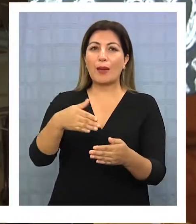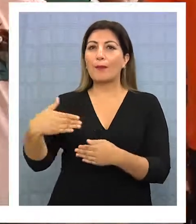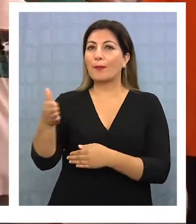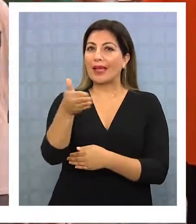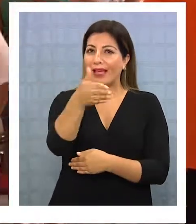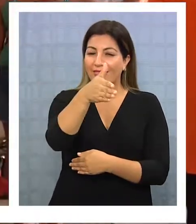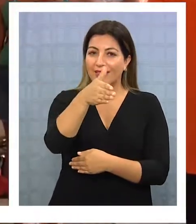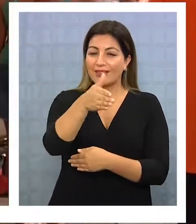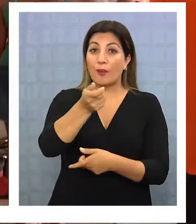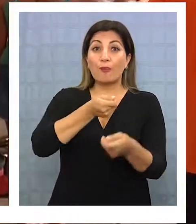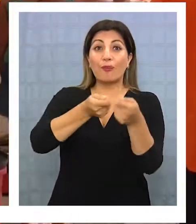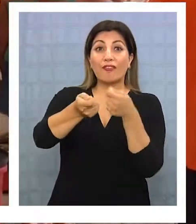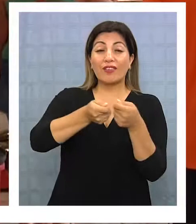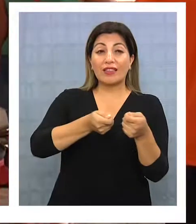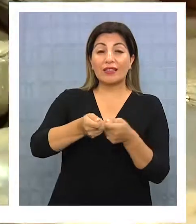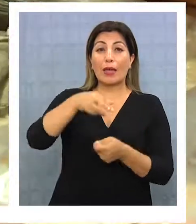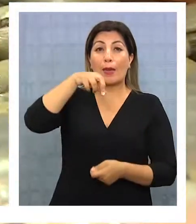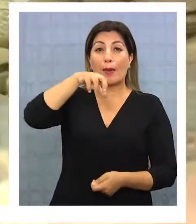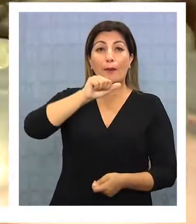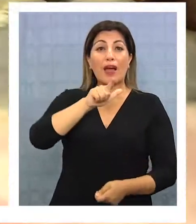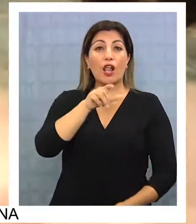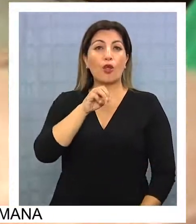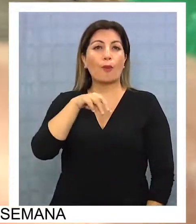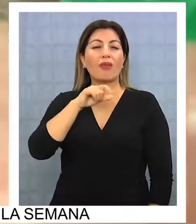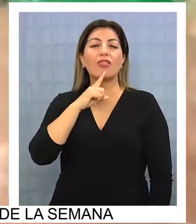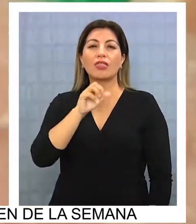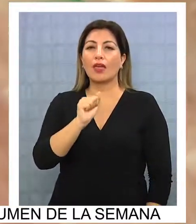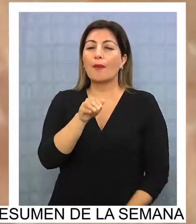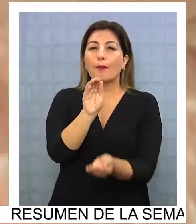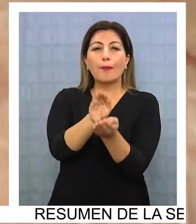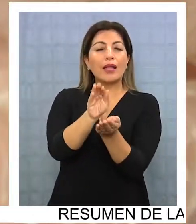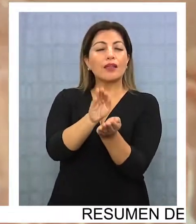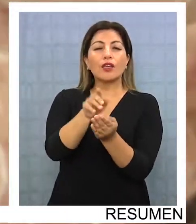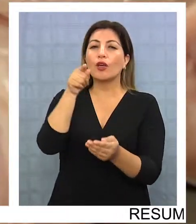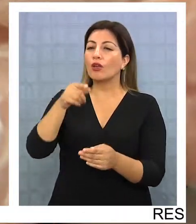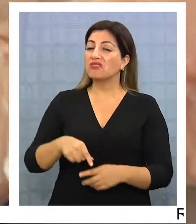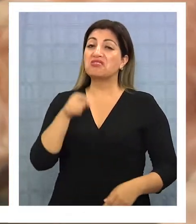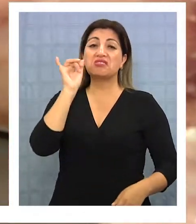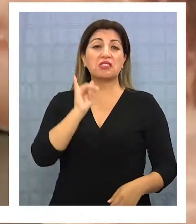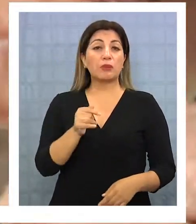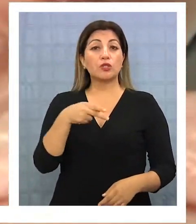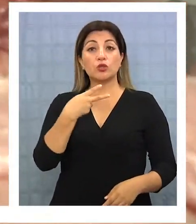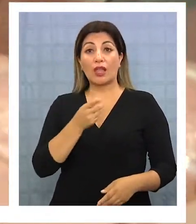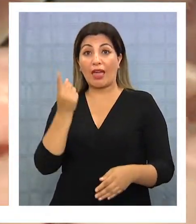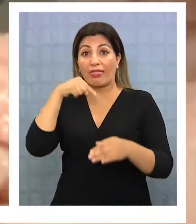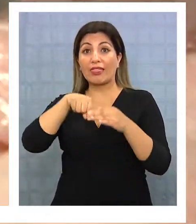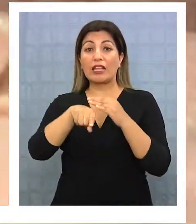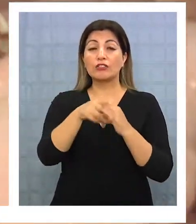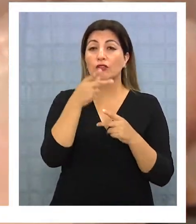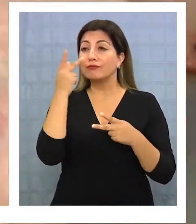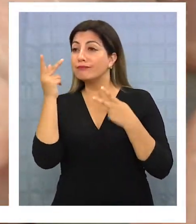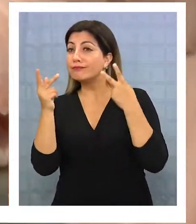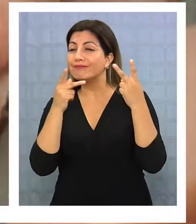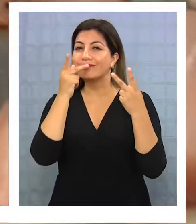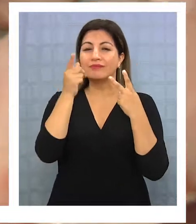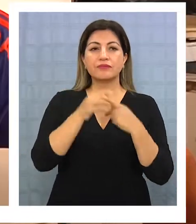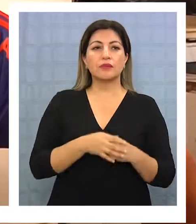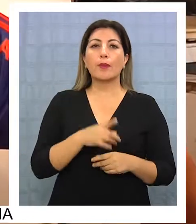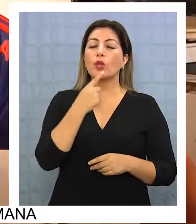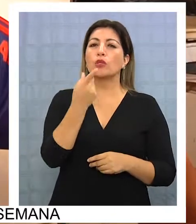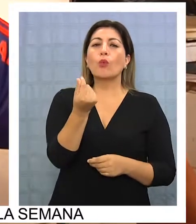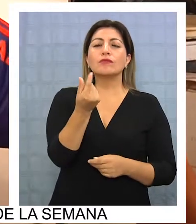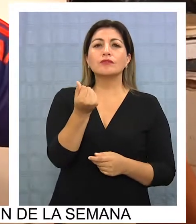pescadería. Cabrillas, palometas, reinetas y mariscos son un clásico si usted recorre su interior. ¿Cuál es el precio de